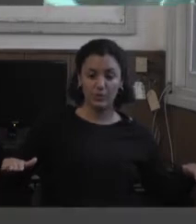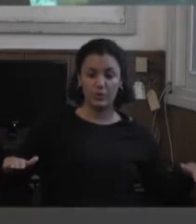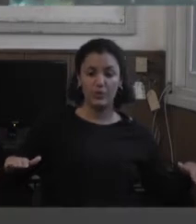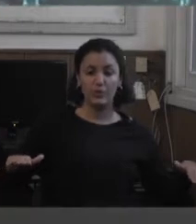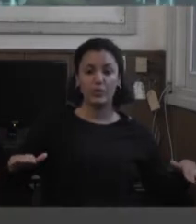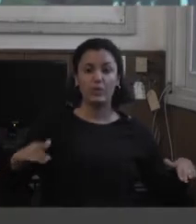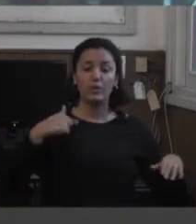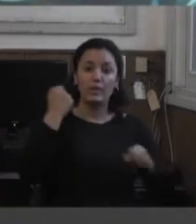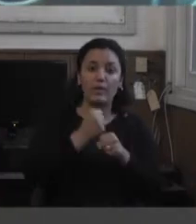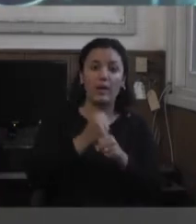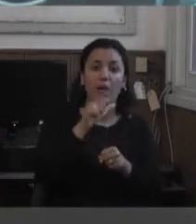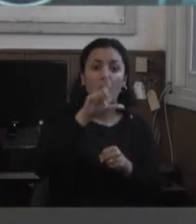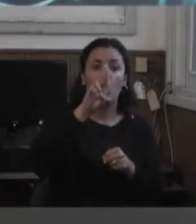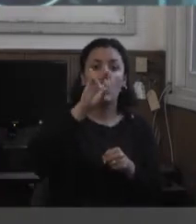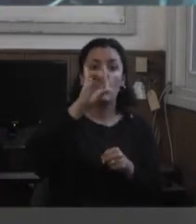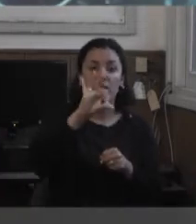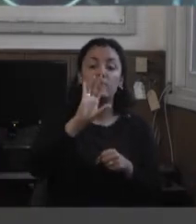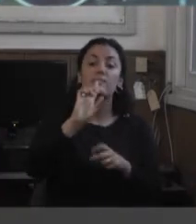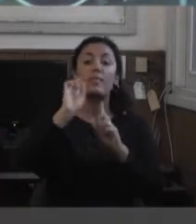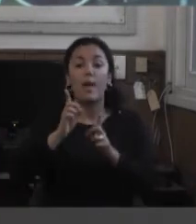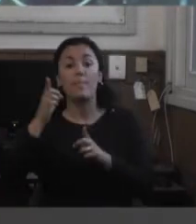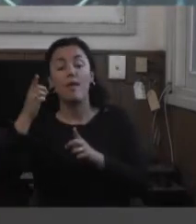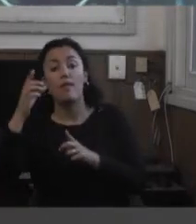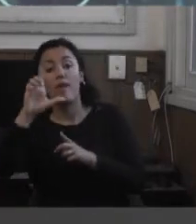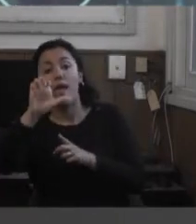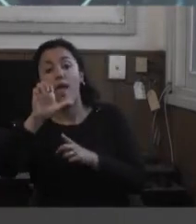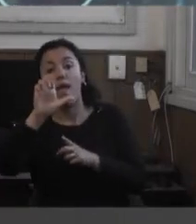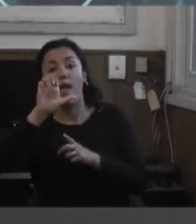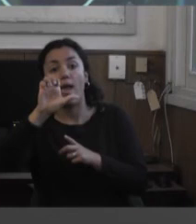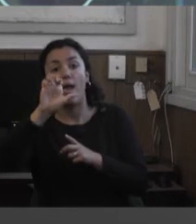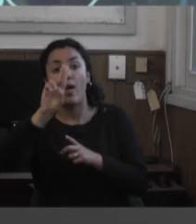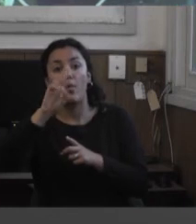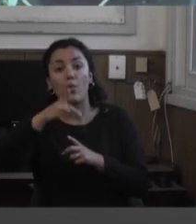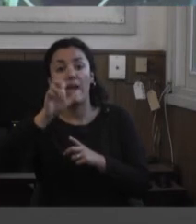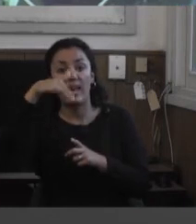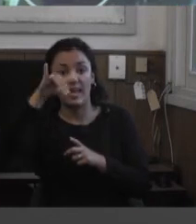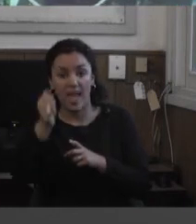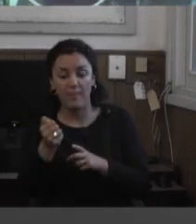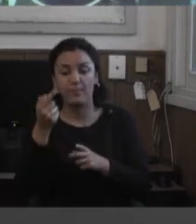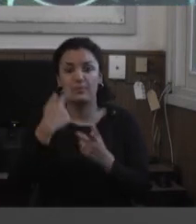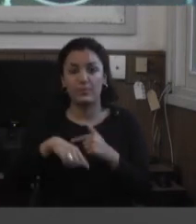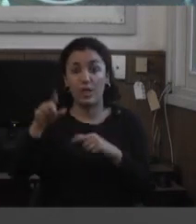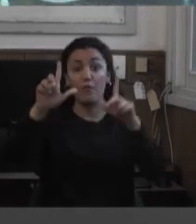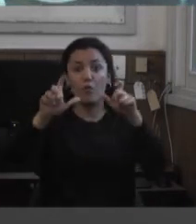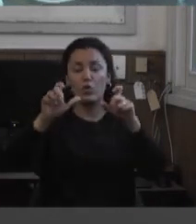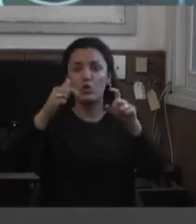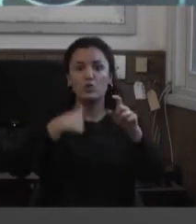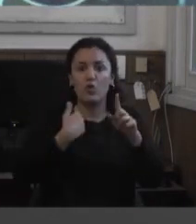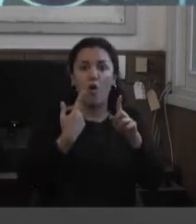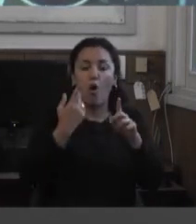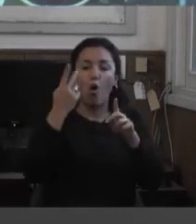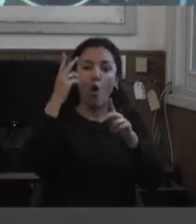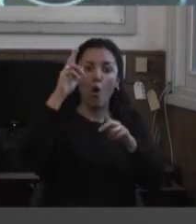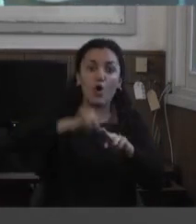trabajé con Luis y con Eugenio ahora después van a ver por qué son esas fotos yo en realidad me los vuelvo a encontrar a ellos de grande